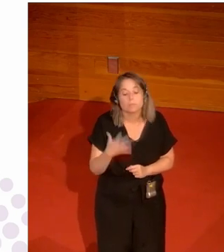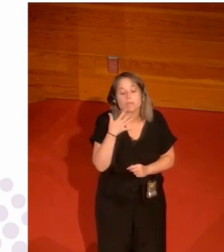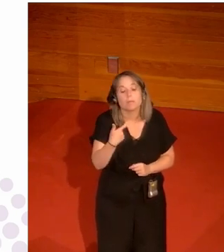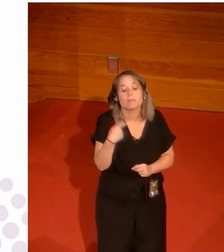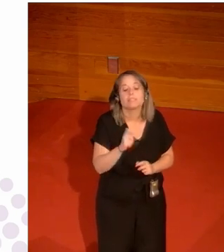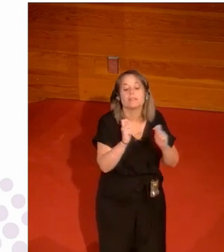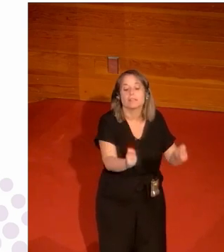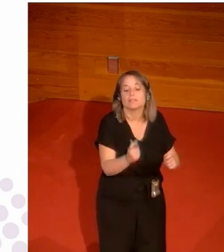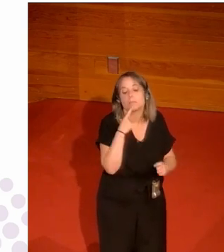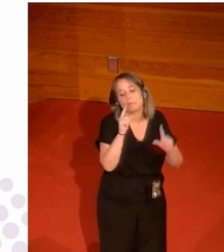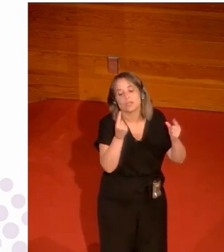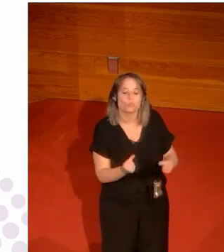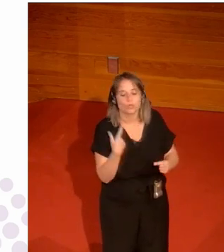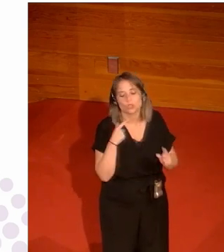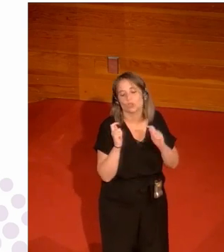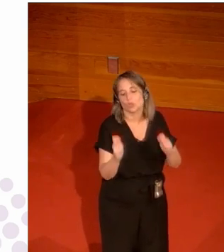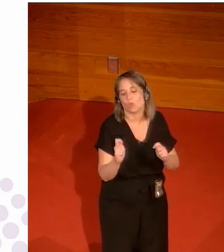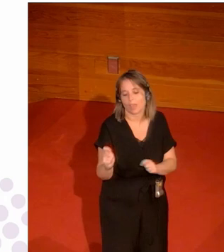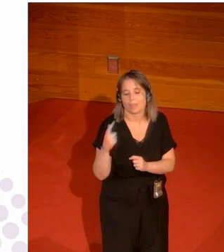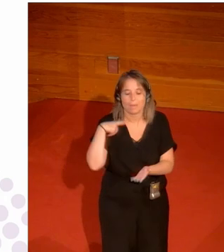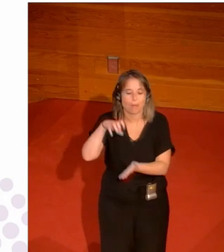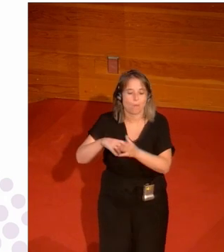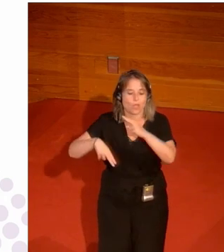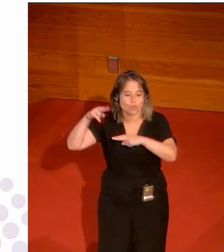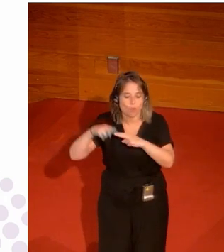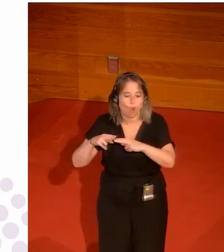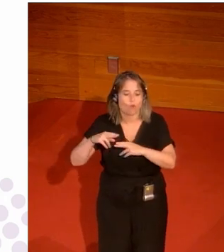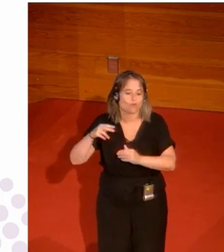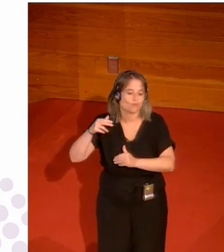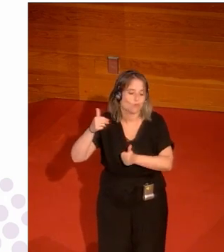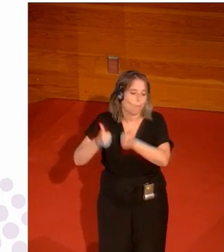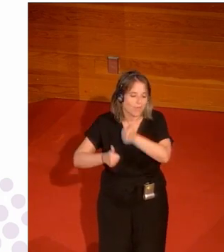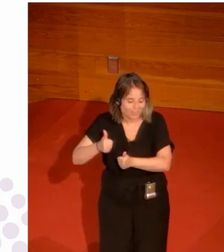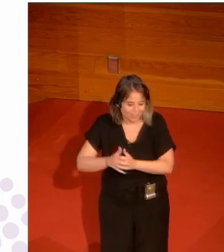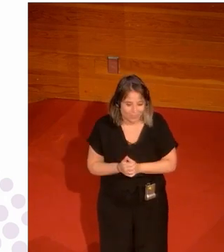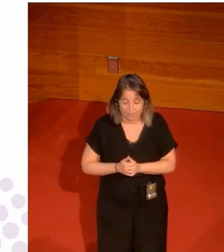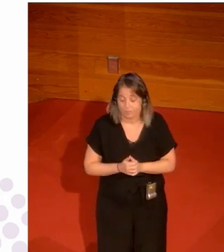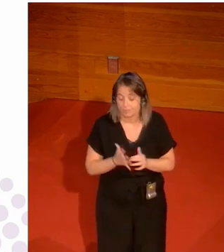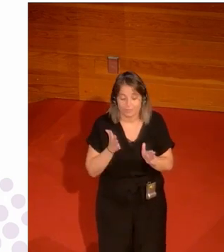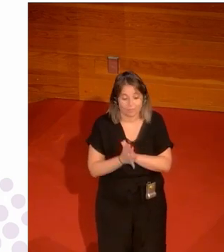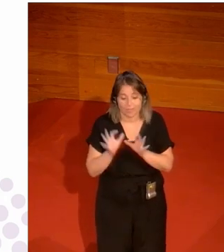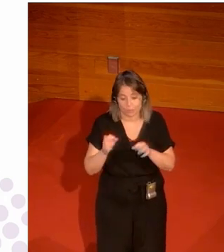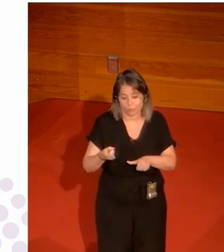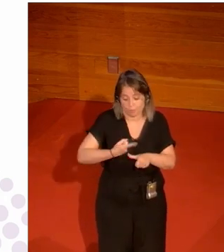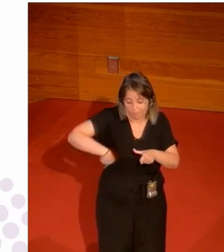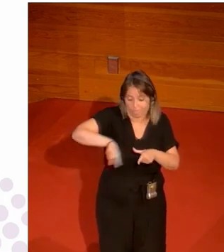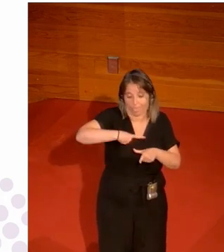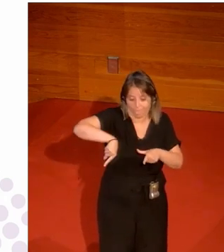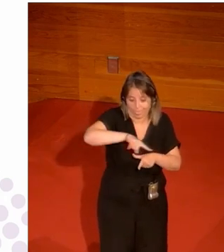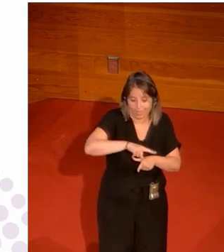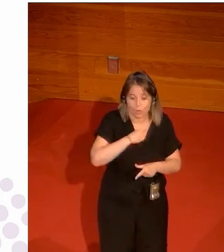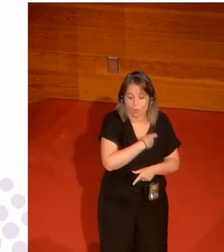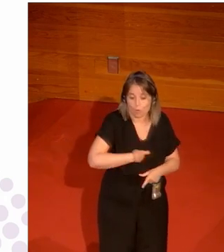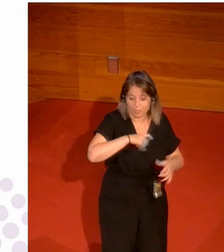el presidente cuando tenga presupuestos te voy a dar para que hagas este pabellón para que hagas esta competición y tal entonces esto es la pescadilla que se muerde la cola con el comité